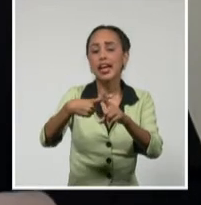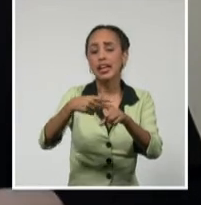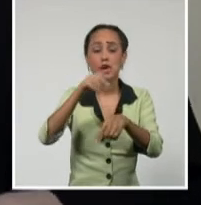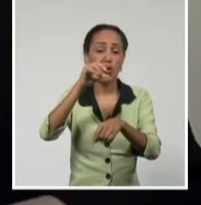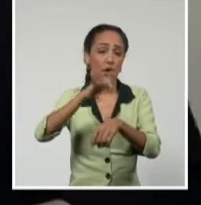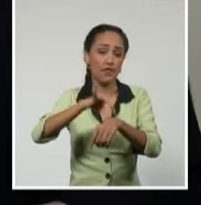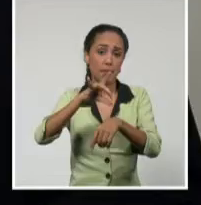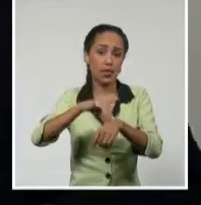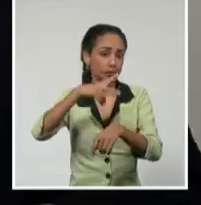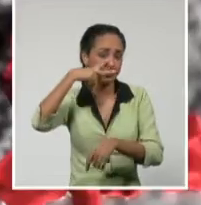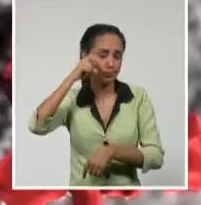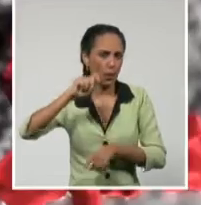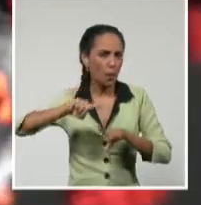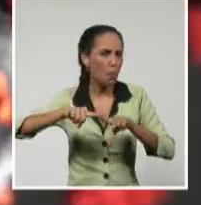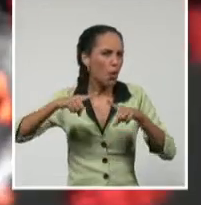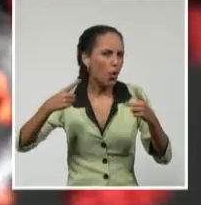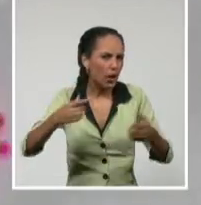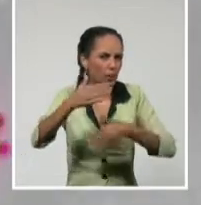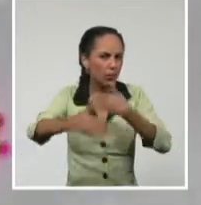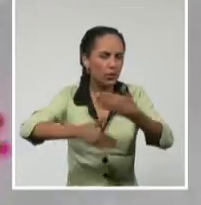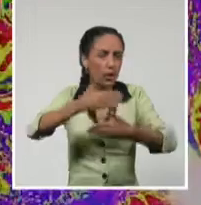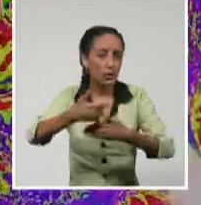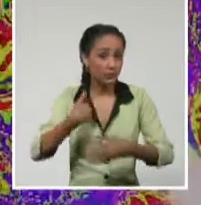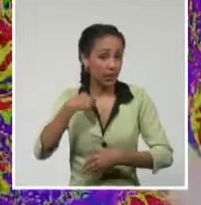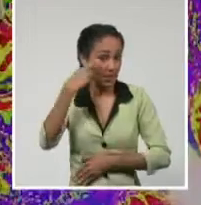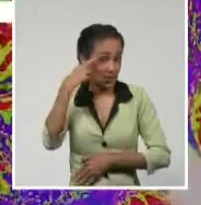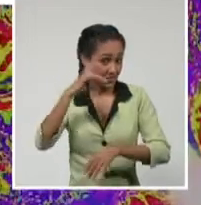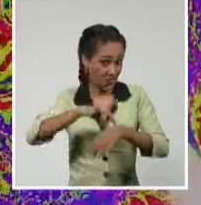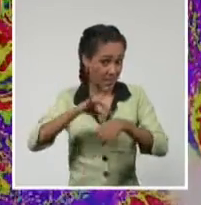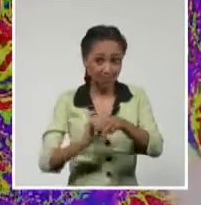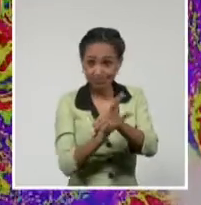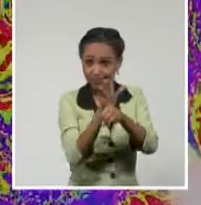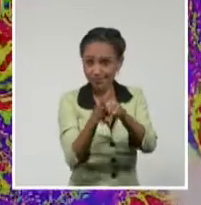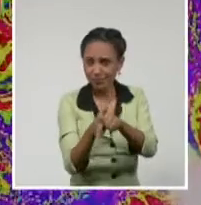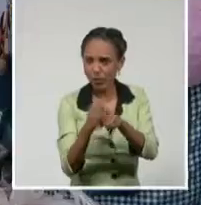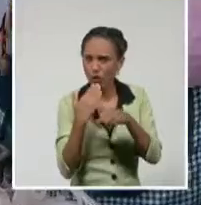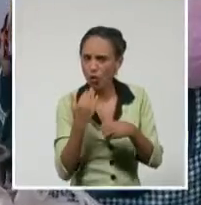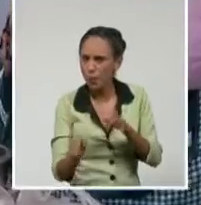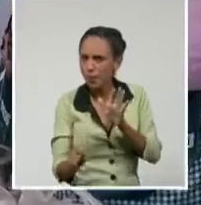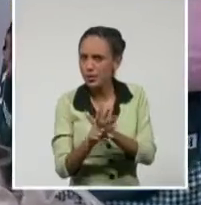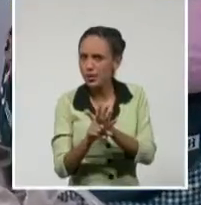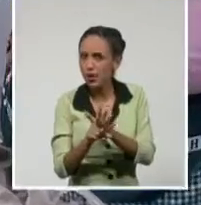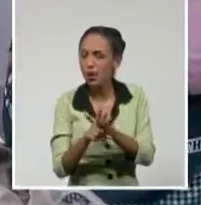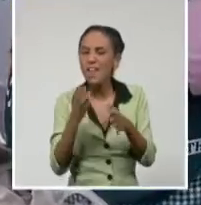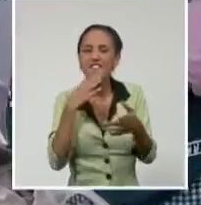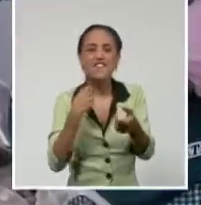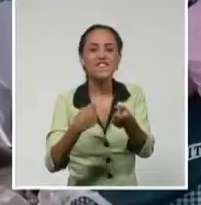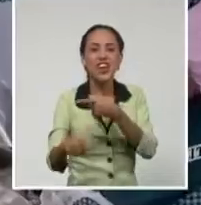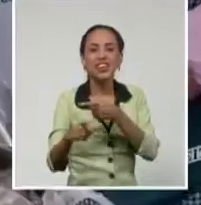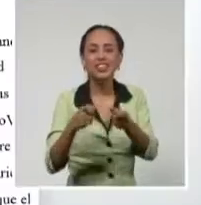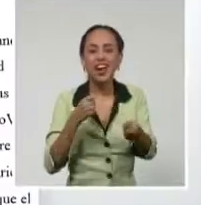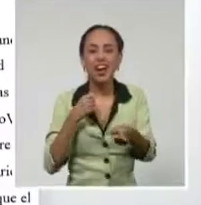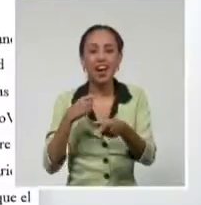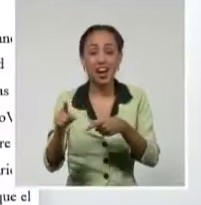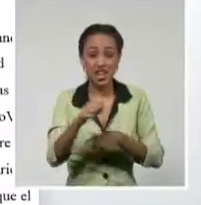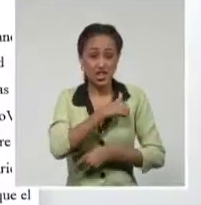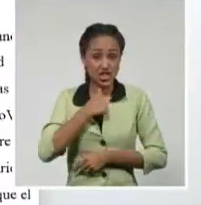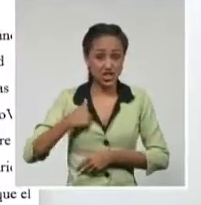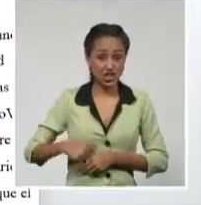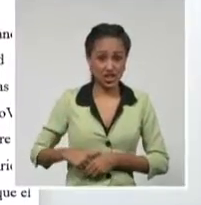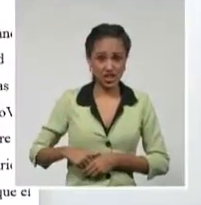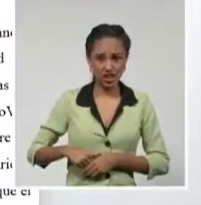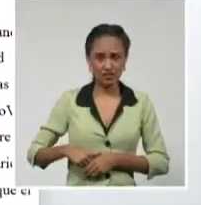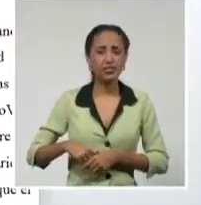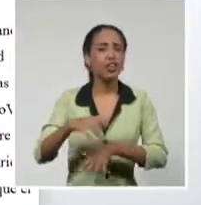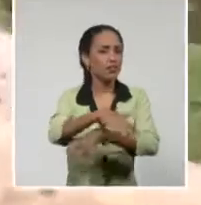estamos ante tal amenaza? Recordemos que el SARS-CoV-2 se originó de la venta de especies silvestres en Wuhan. Según los